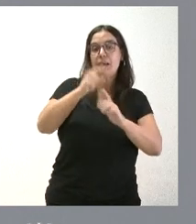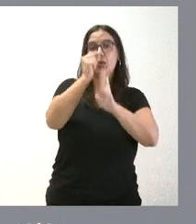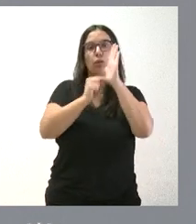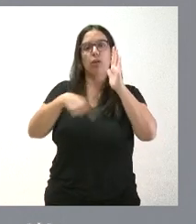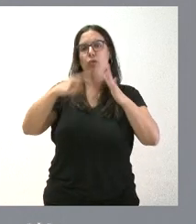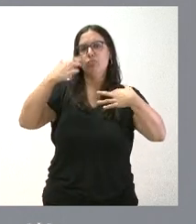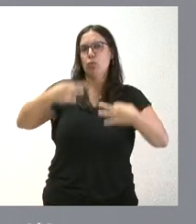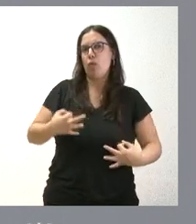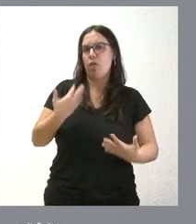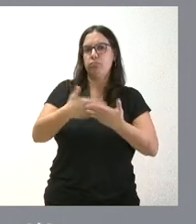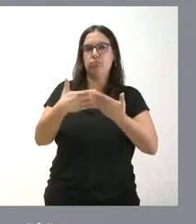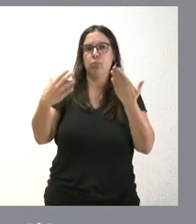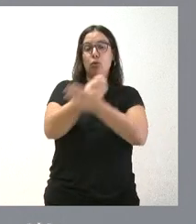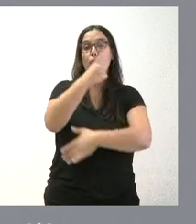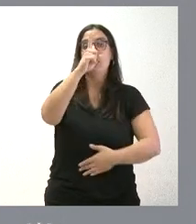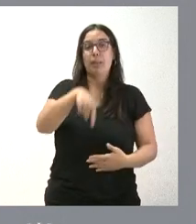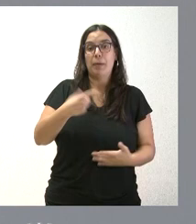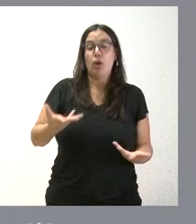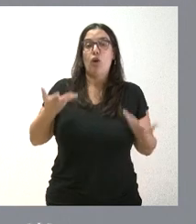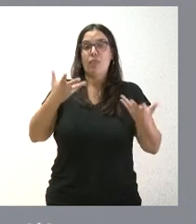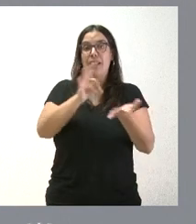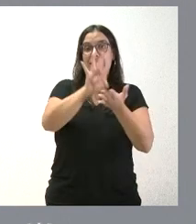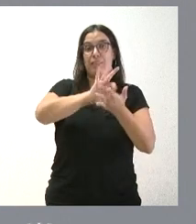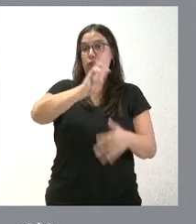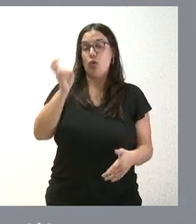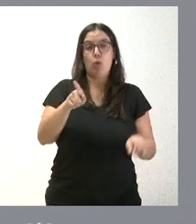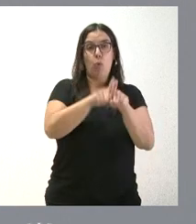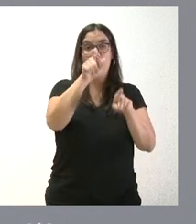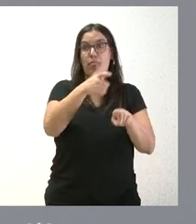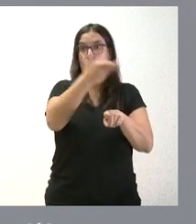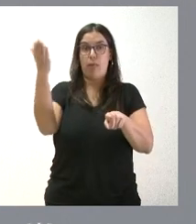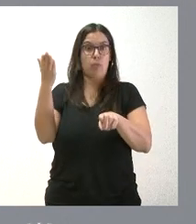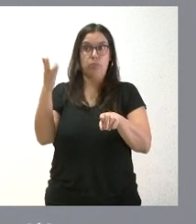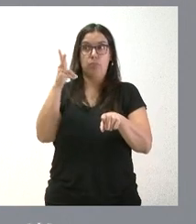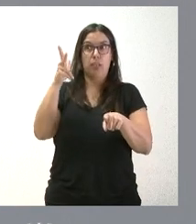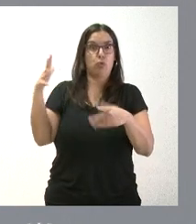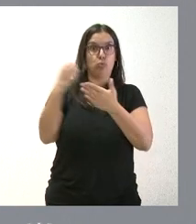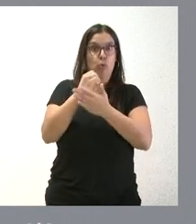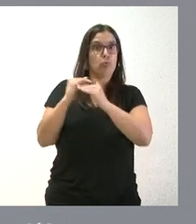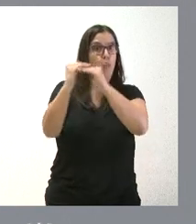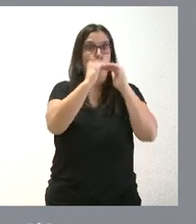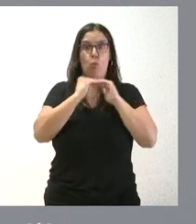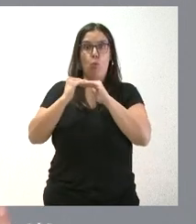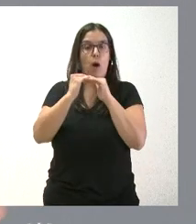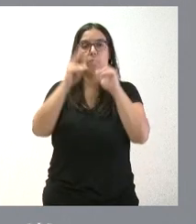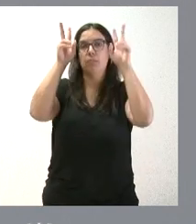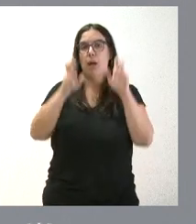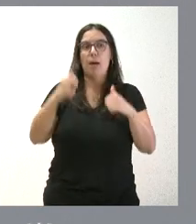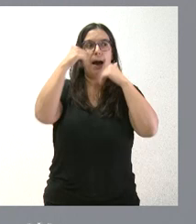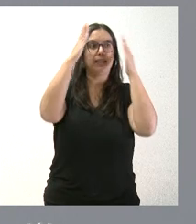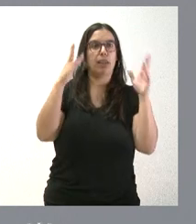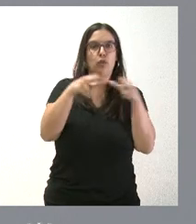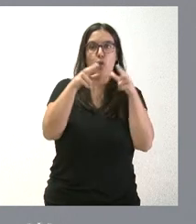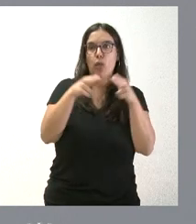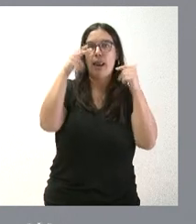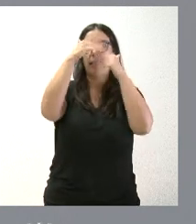garantías y también de recibir el resto de servicios que como ciudadano tiene derecho cualquier persona de Castilla y León en términos de asistencia social,